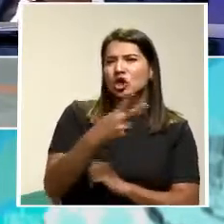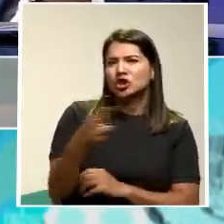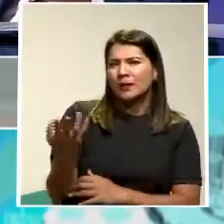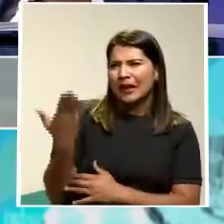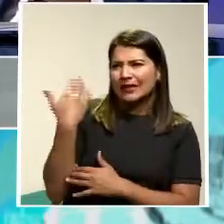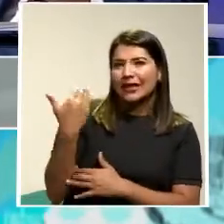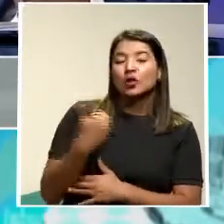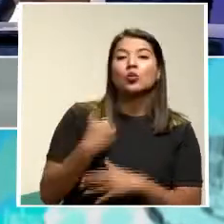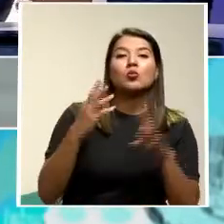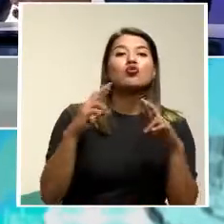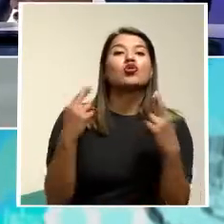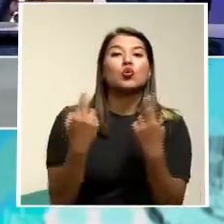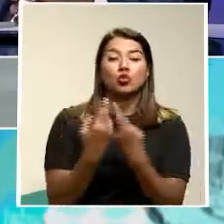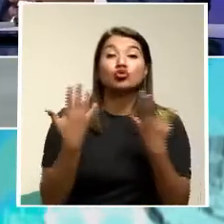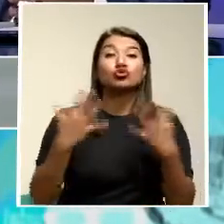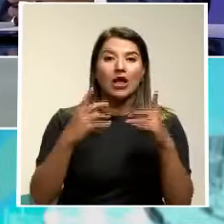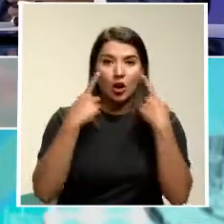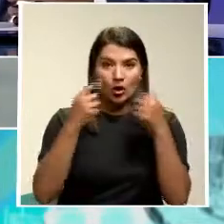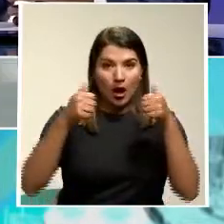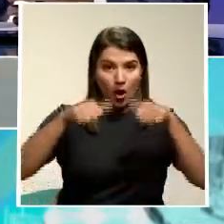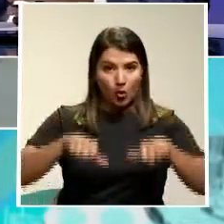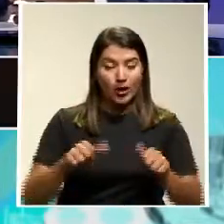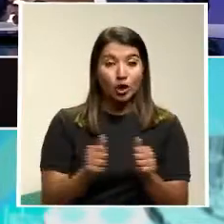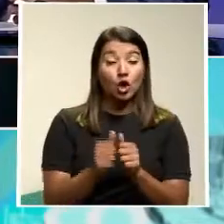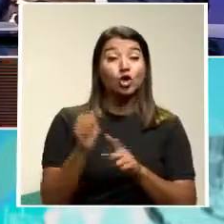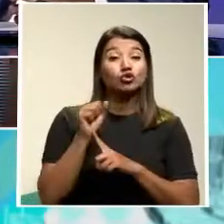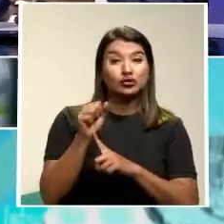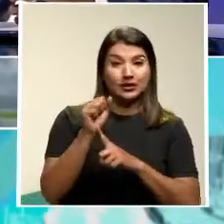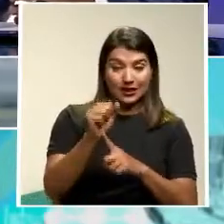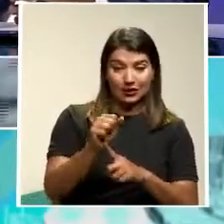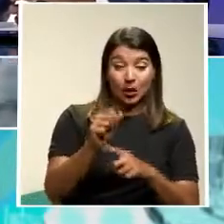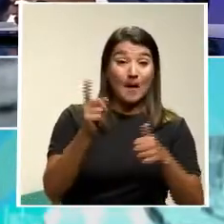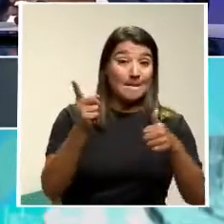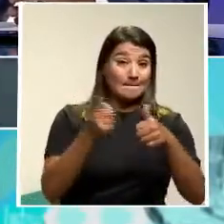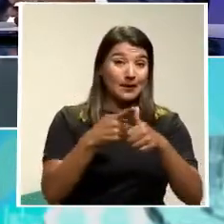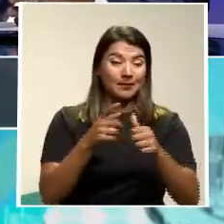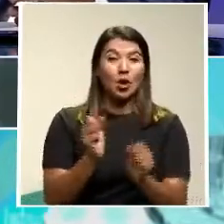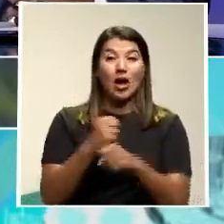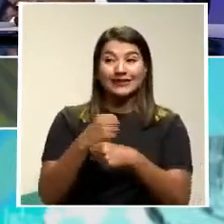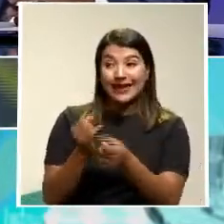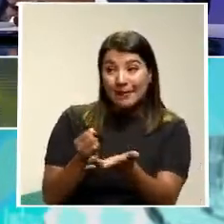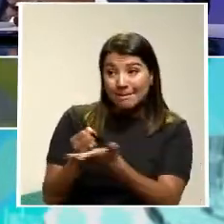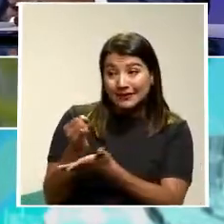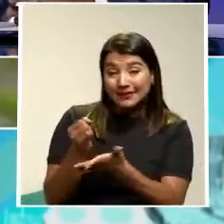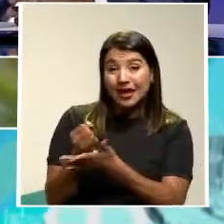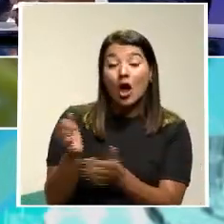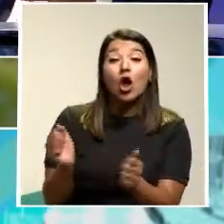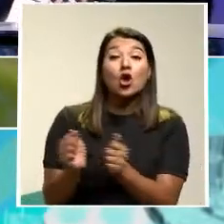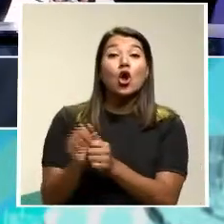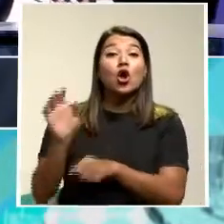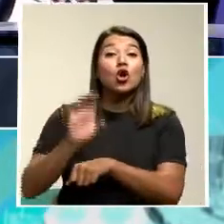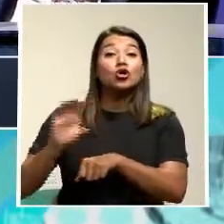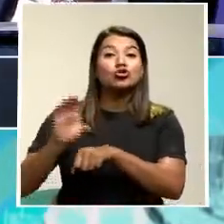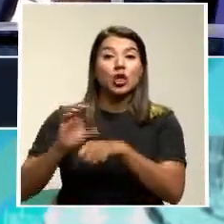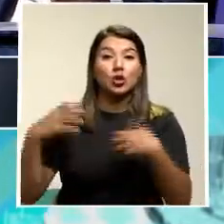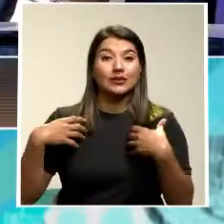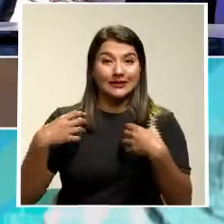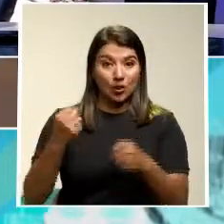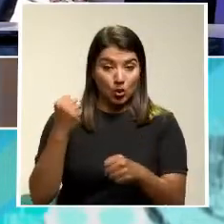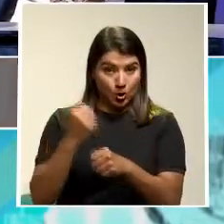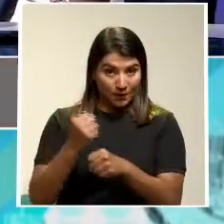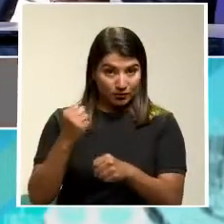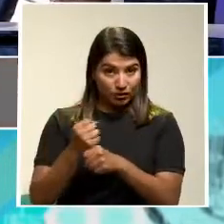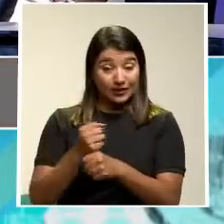Ahí en esa reunión Junto con el sindicato Uno es hacer el estudio Con el Consejo de Salud Ocupacional Que ya va avanzado Y el segundo